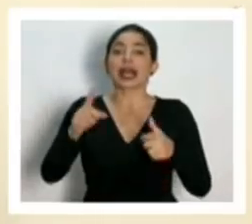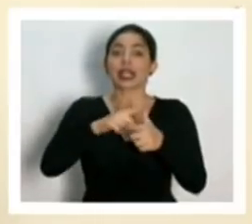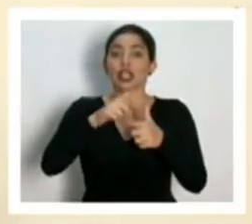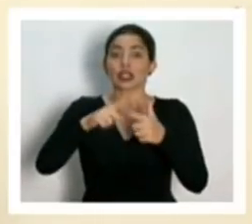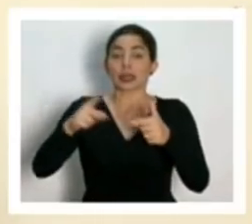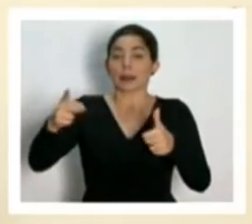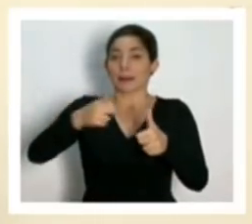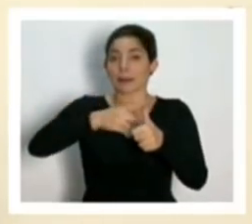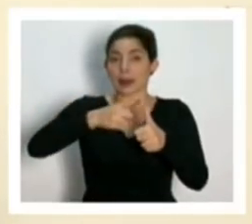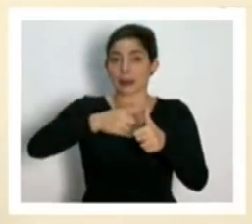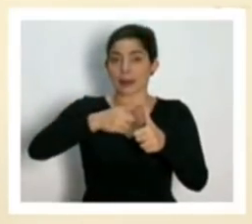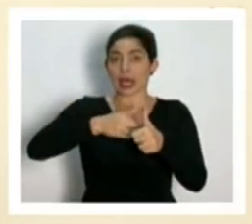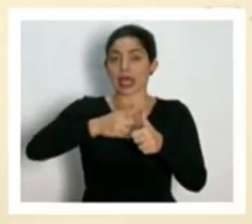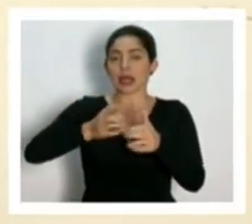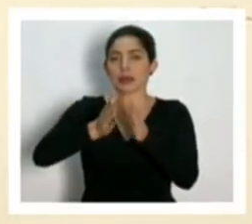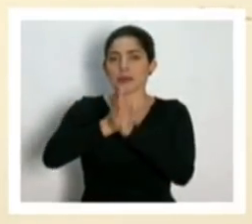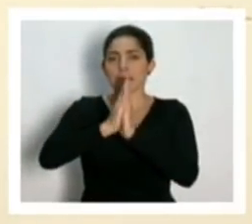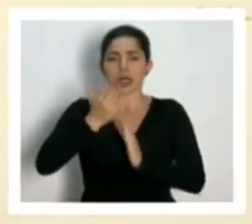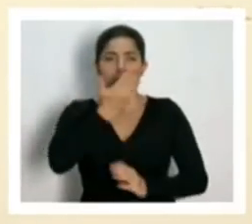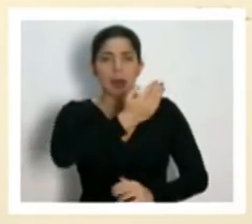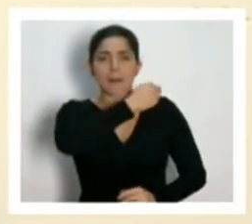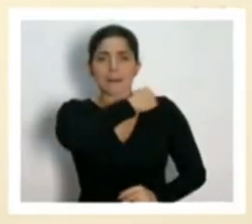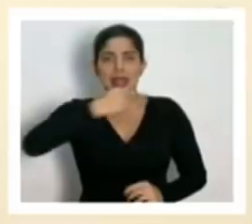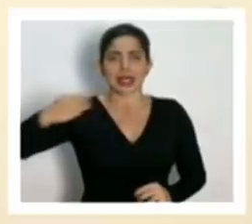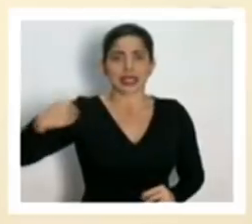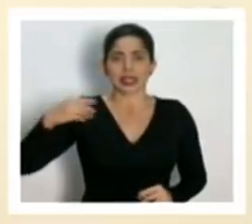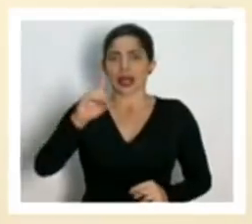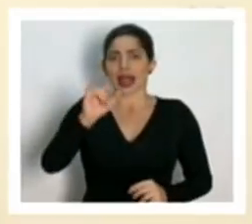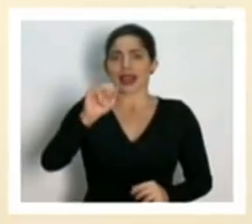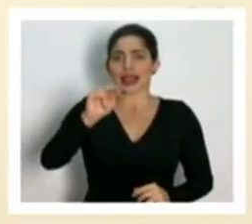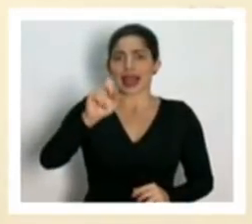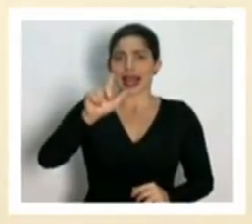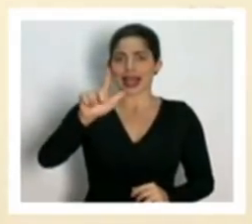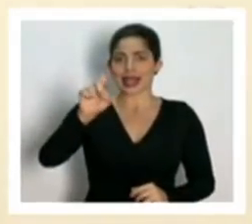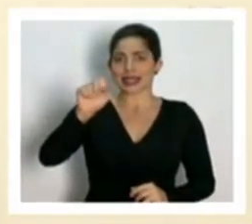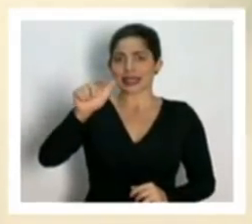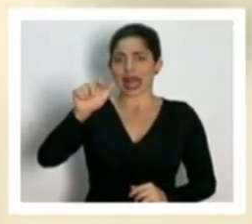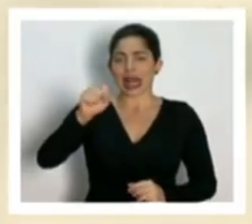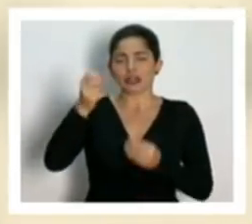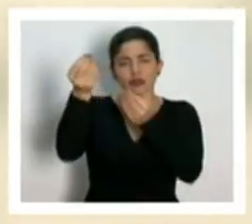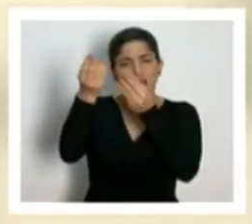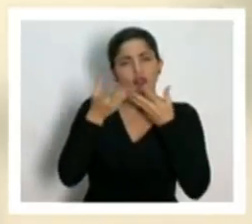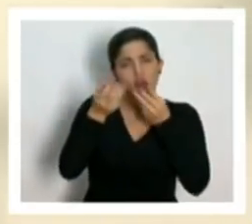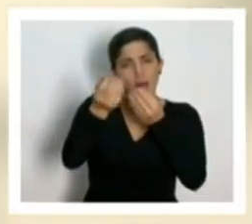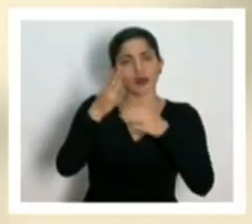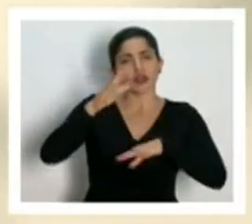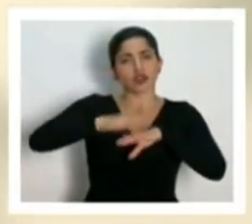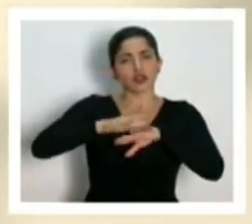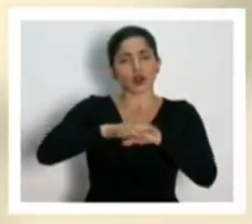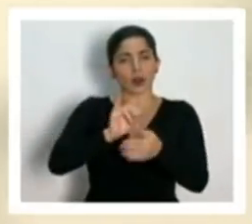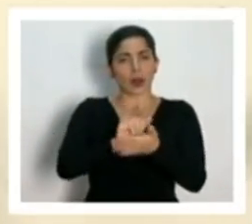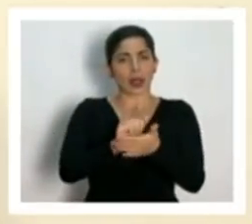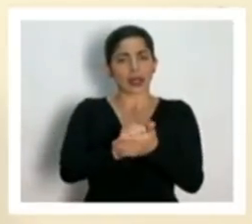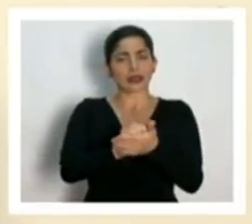Entonces, en primera instancia le solicito al Ministro Daniel Salas informar sobre